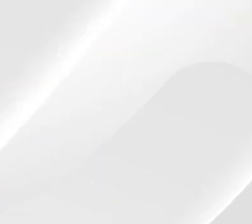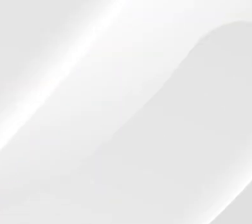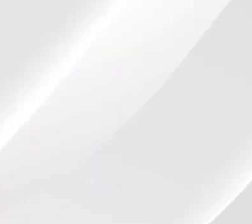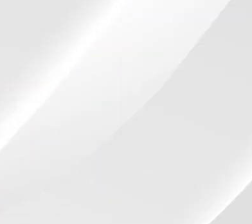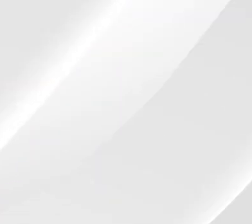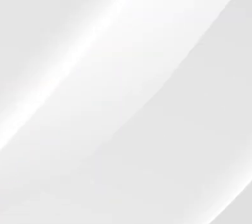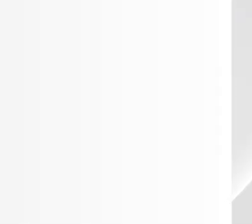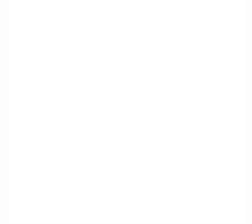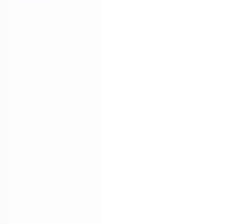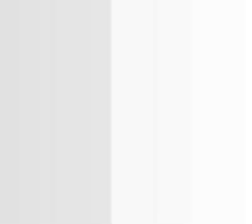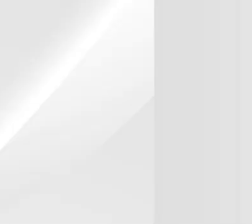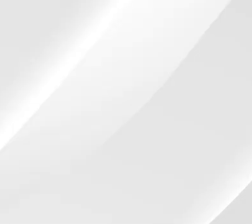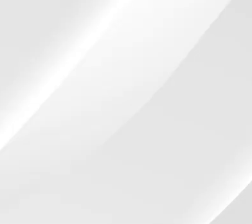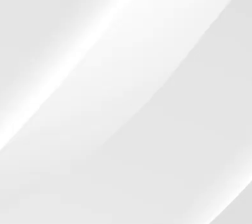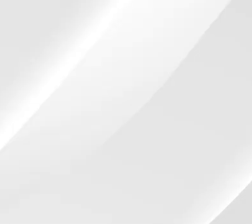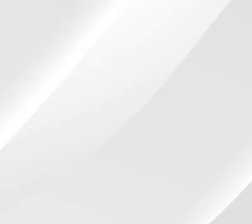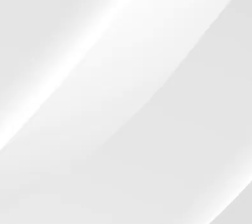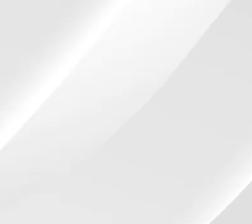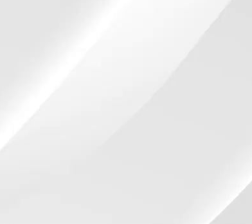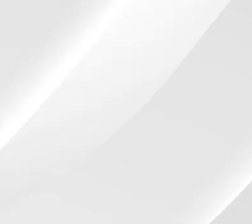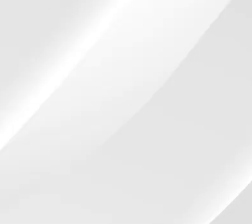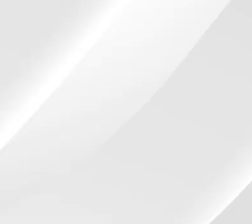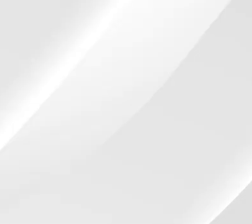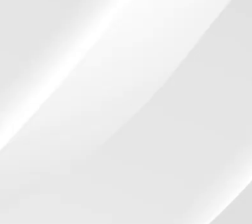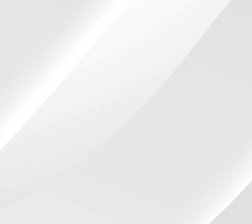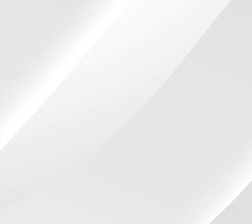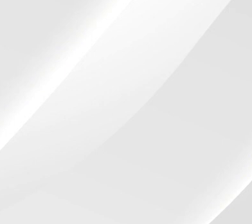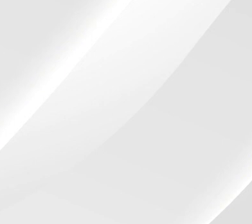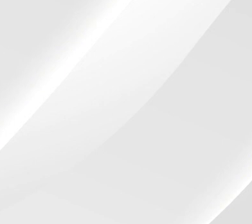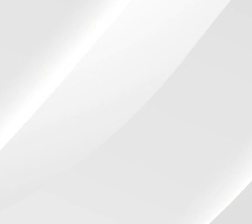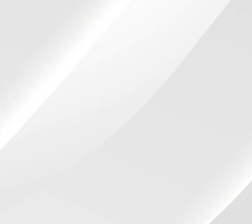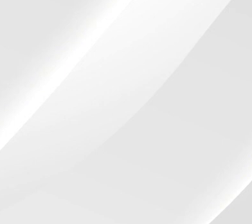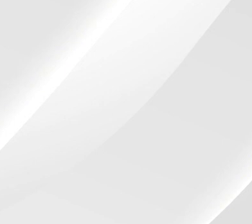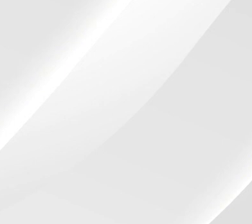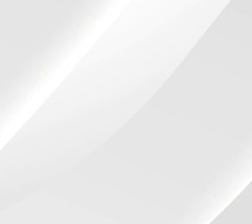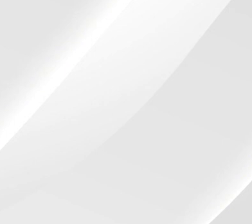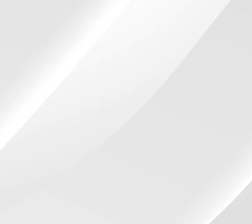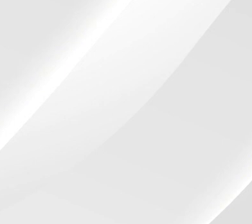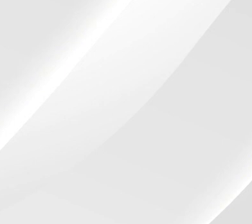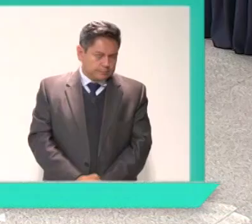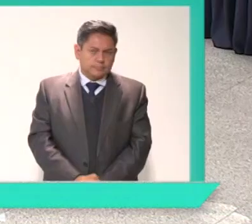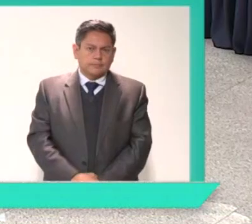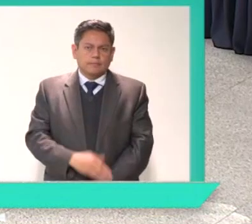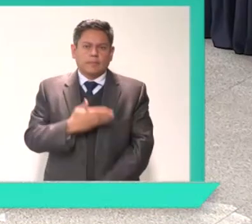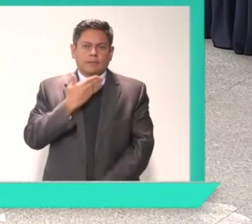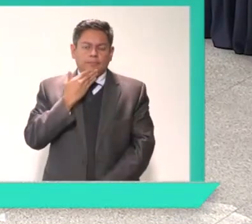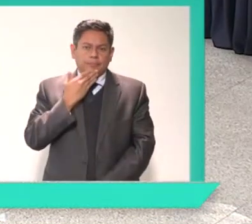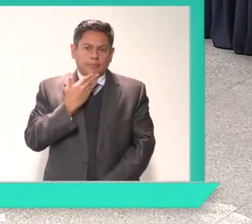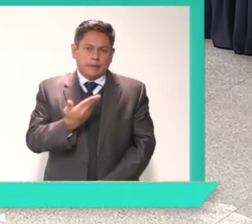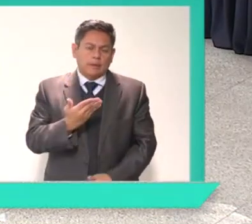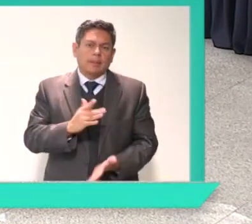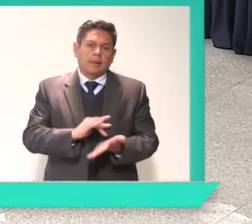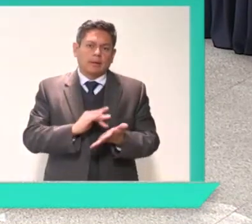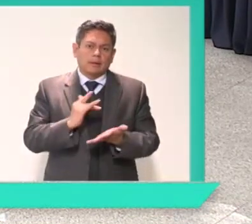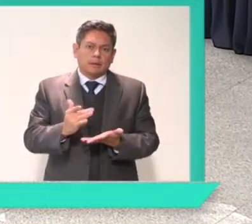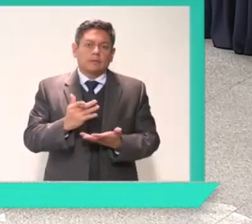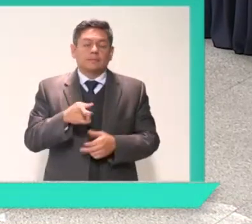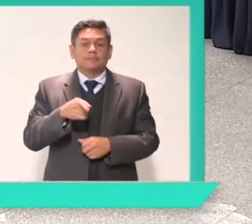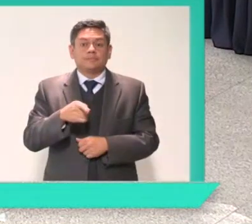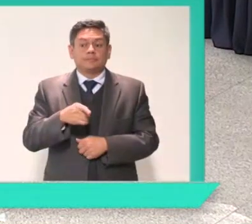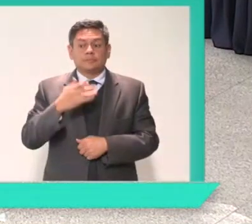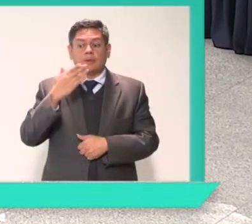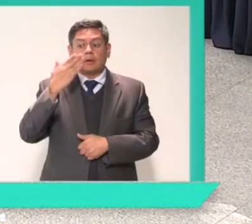Instituto Nacional de Transparencia. Acceso a la información y protección de datos personales. Los integrantes del Sistema Nacional de